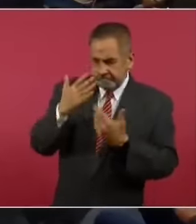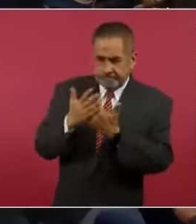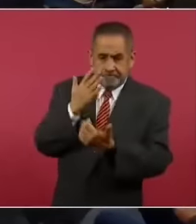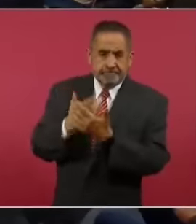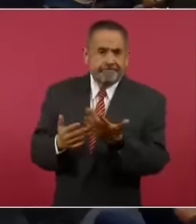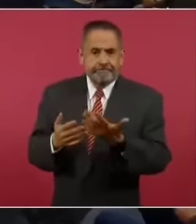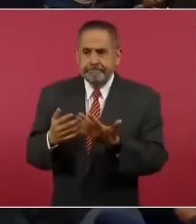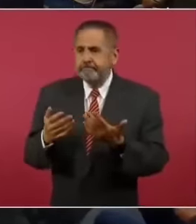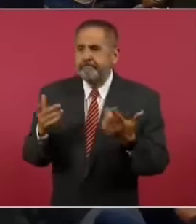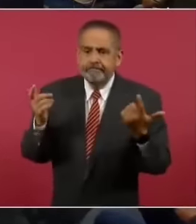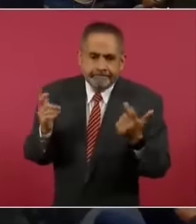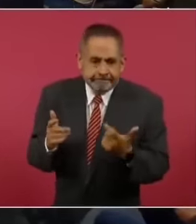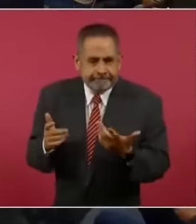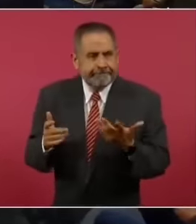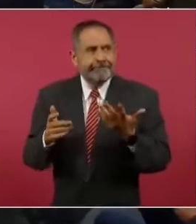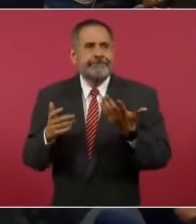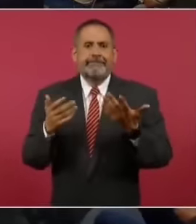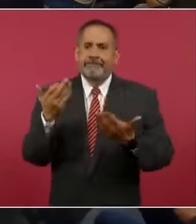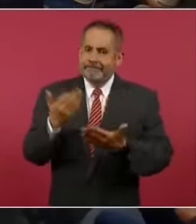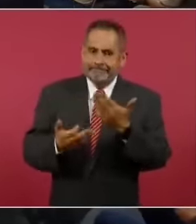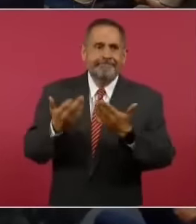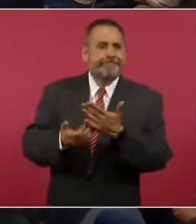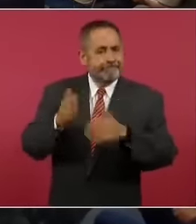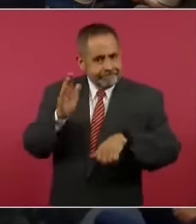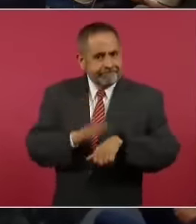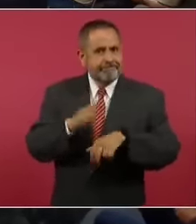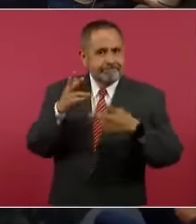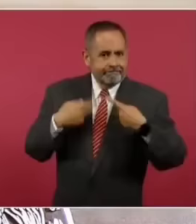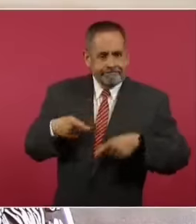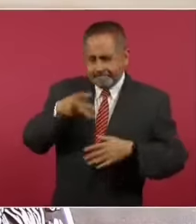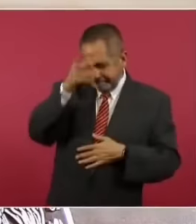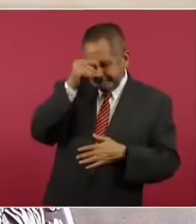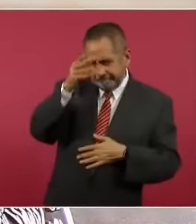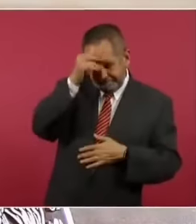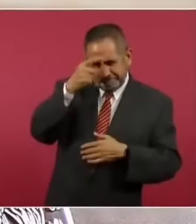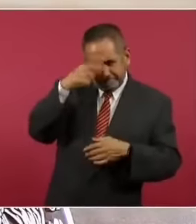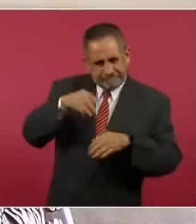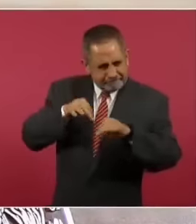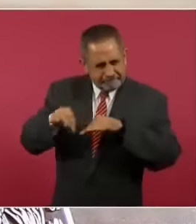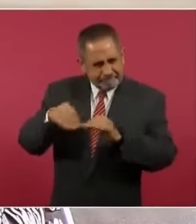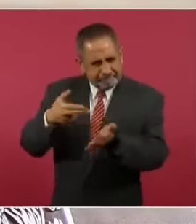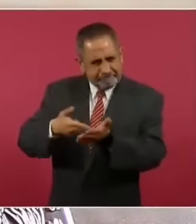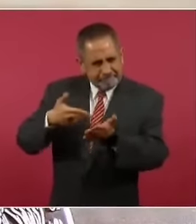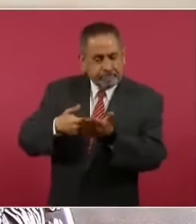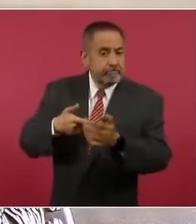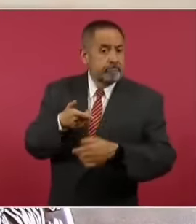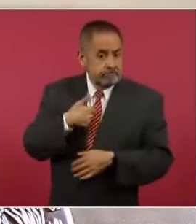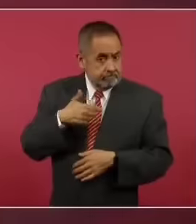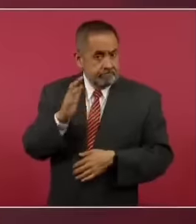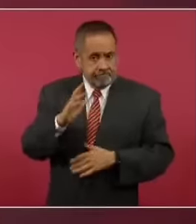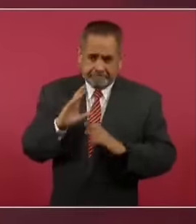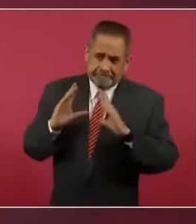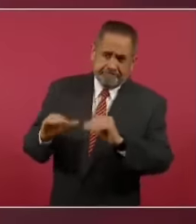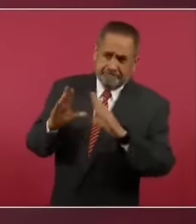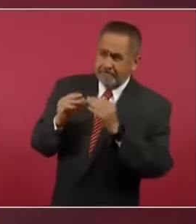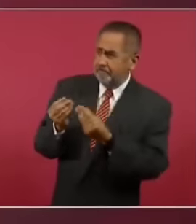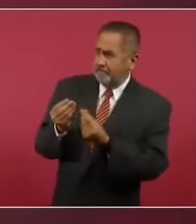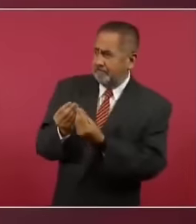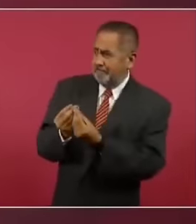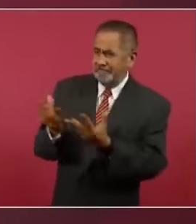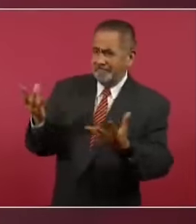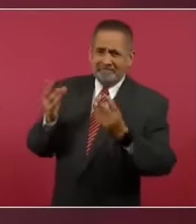sí hay una escasez importante en el país y hemos capacitado a un número muy importante de personas